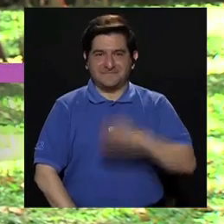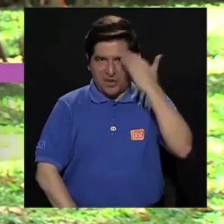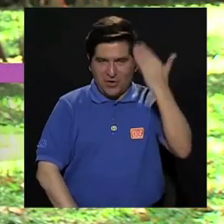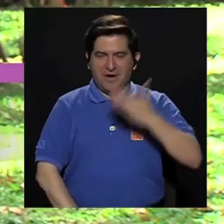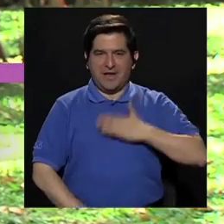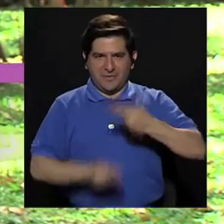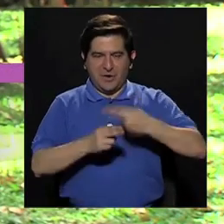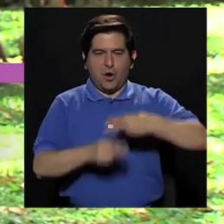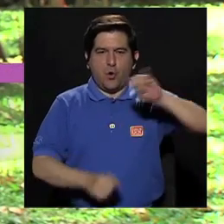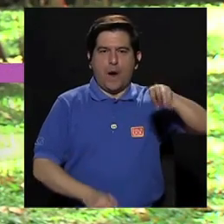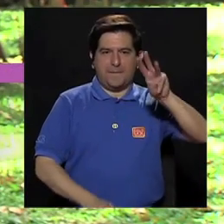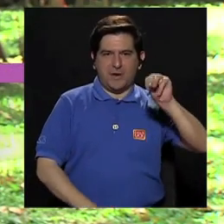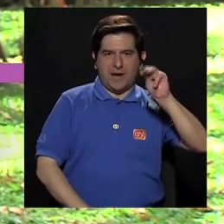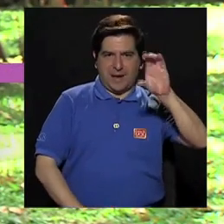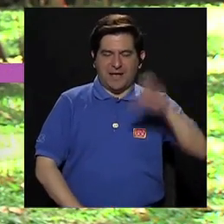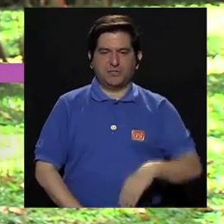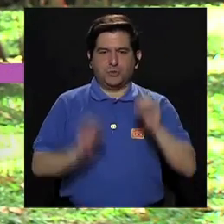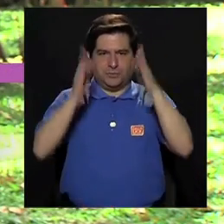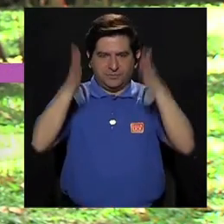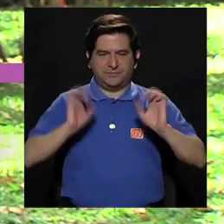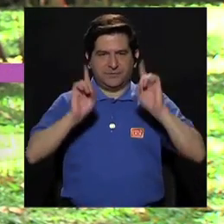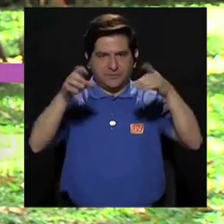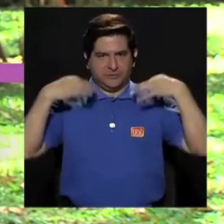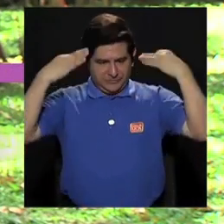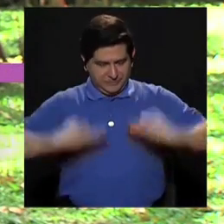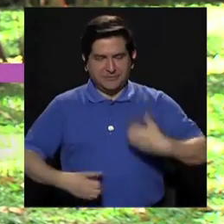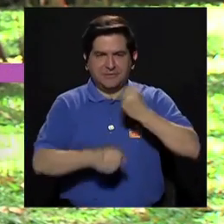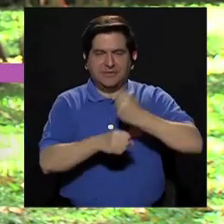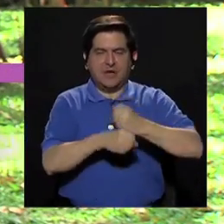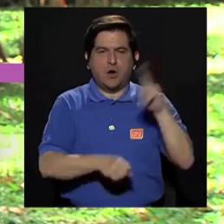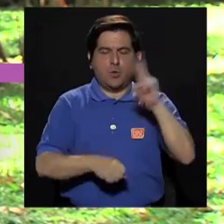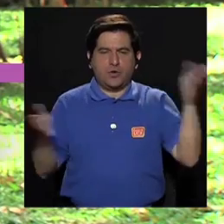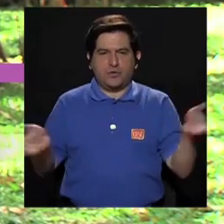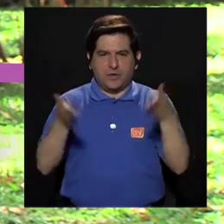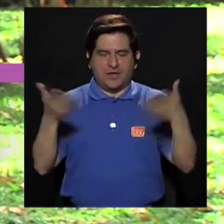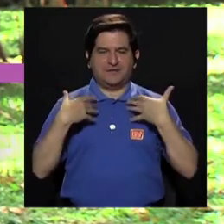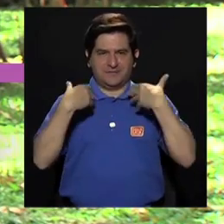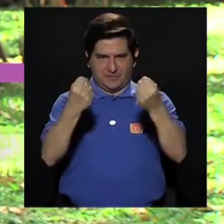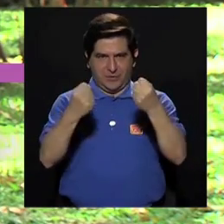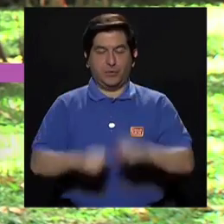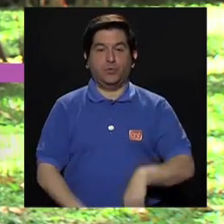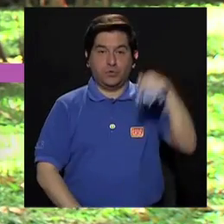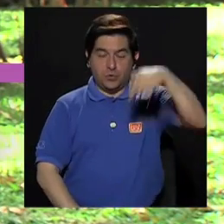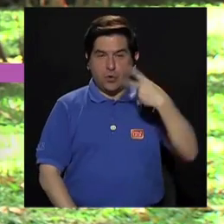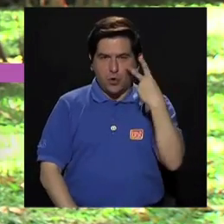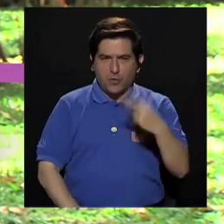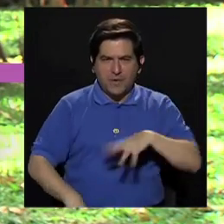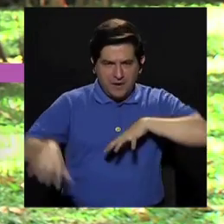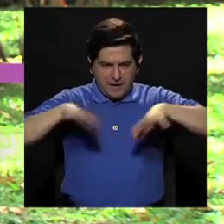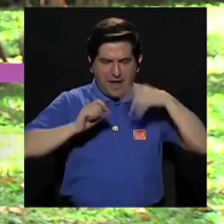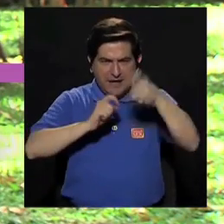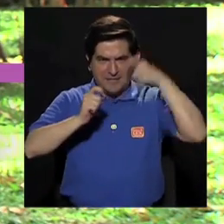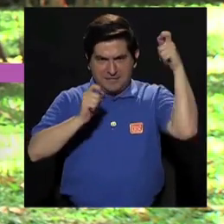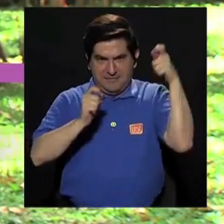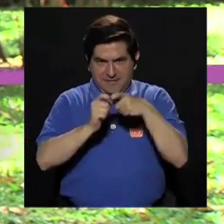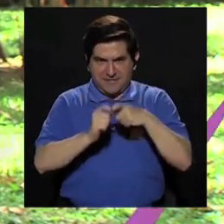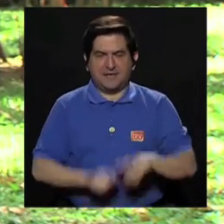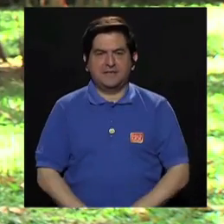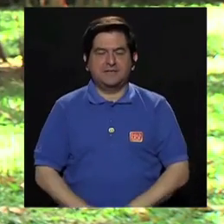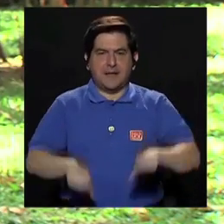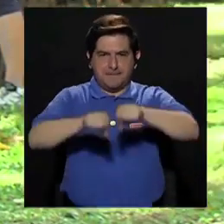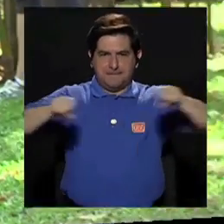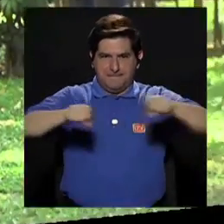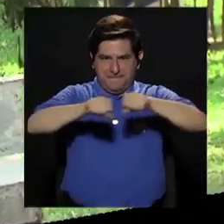Buenas Mi nombre es Juan Manuel Camacho Soy profesor de educación física Trabajo en la unidad De promoción de la salud Hoy vamos a ver Unos ejercicios específicos Con